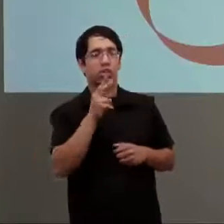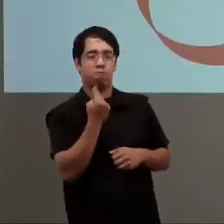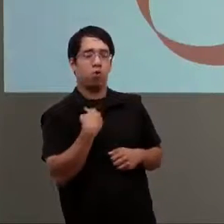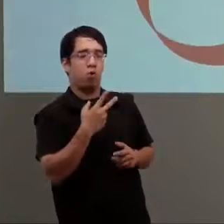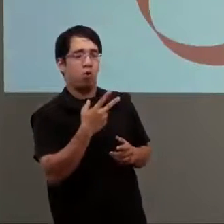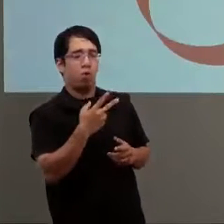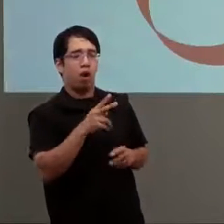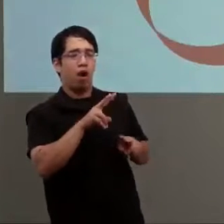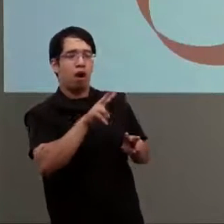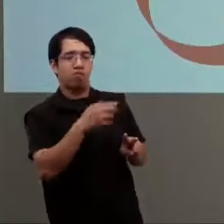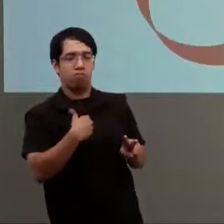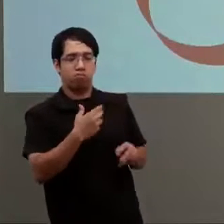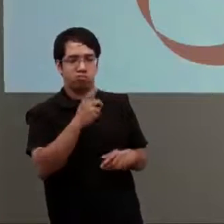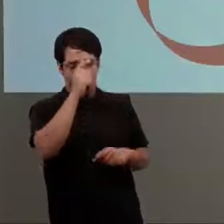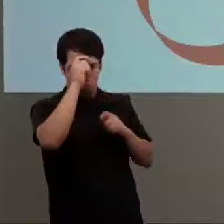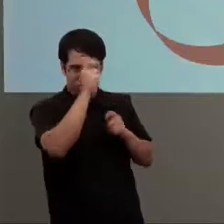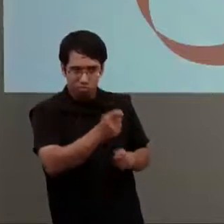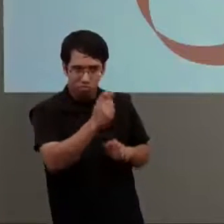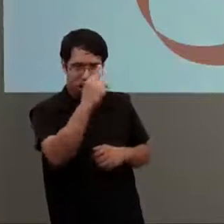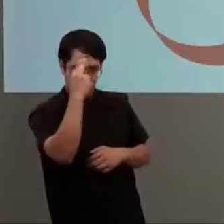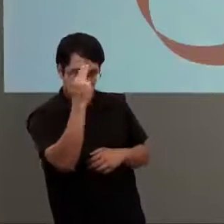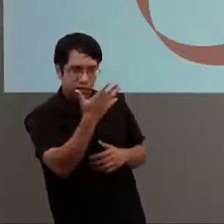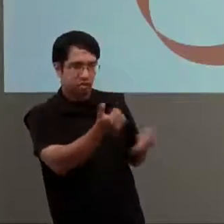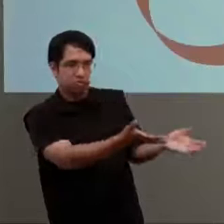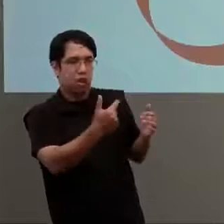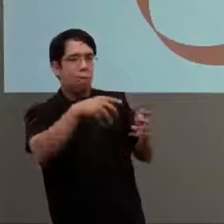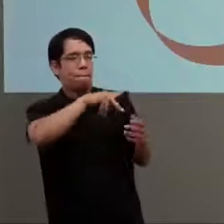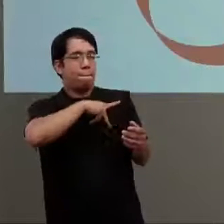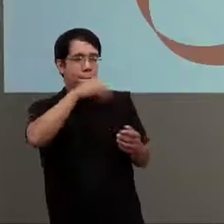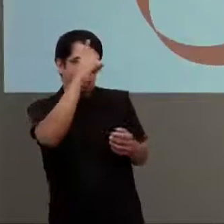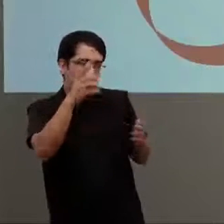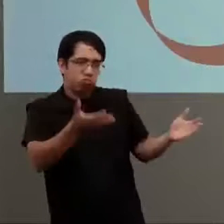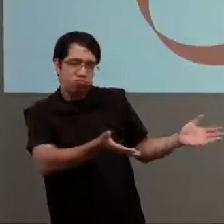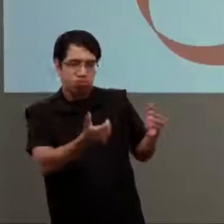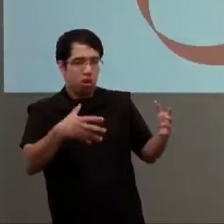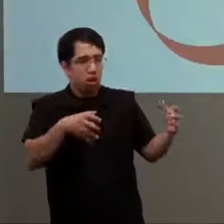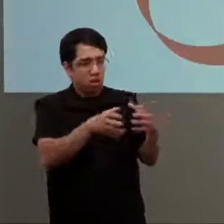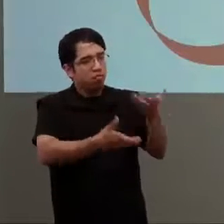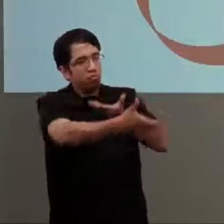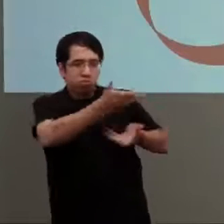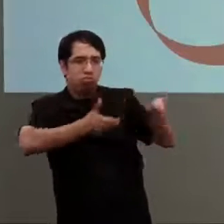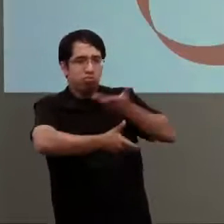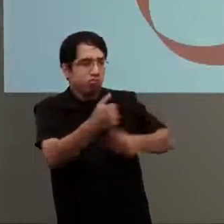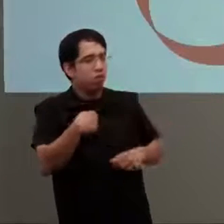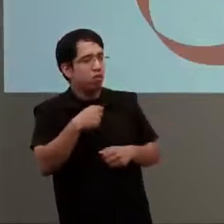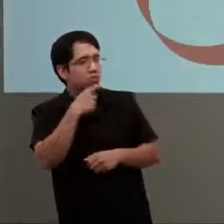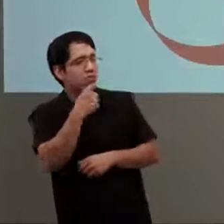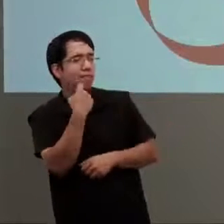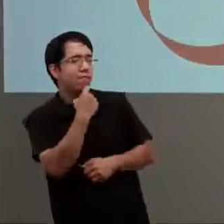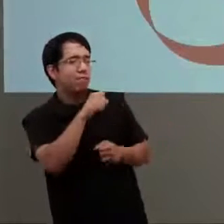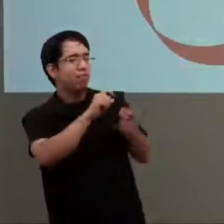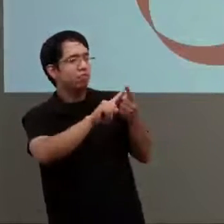del trabajo en equipo, con un reconocimiento de que las personas con discapacidad nos digan qué es lo que